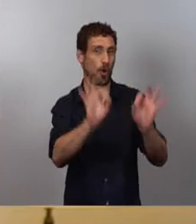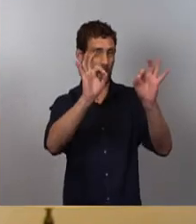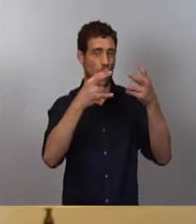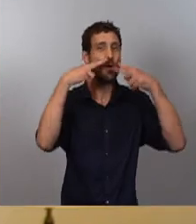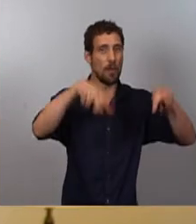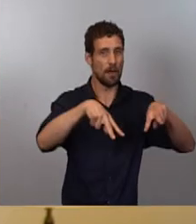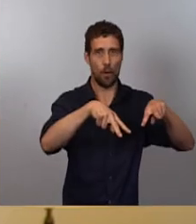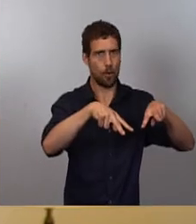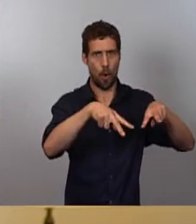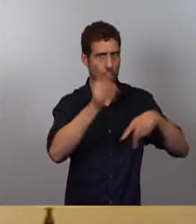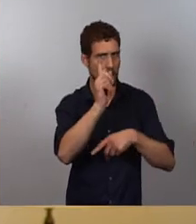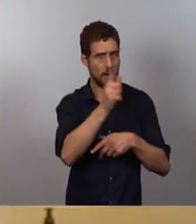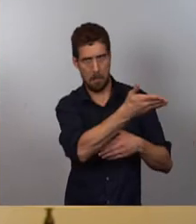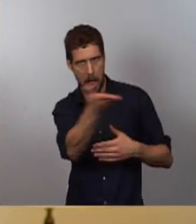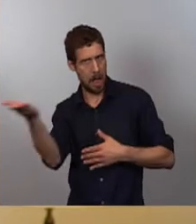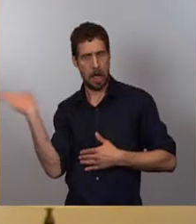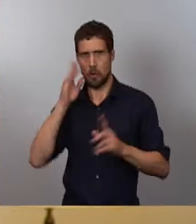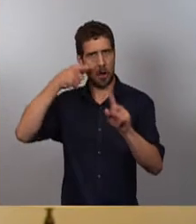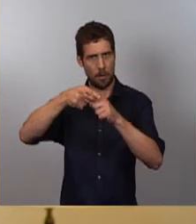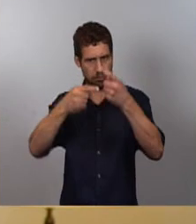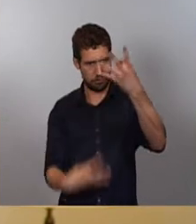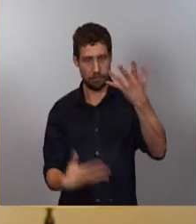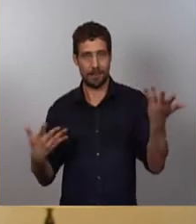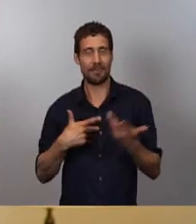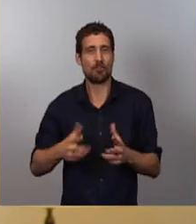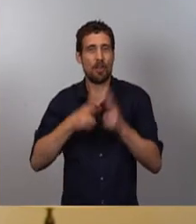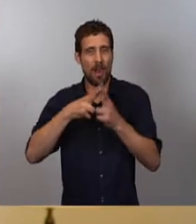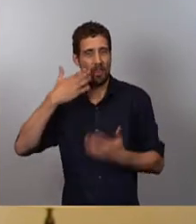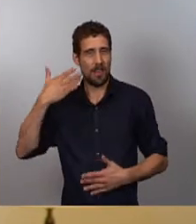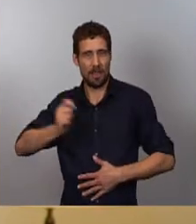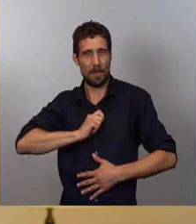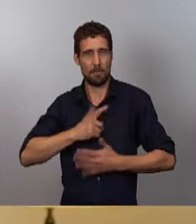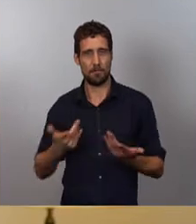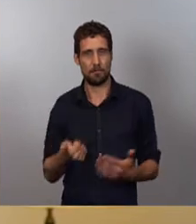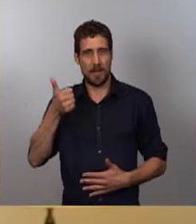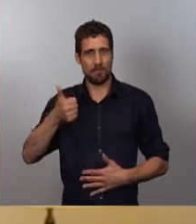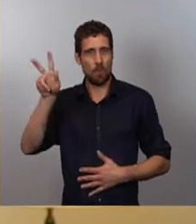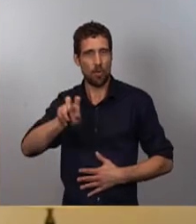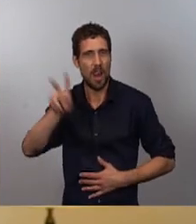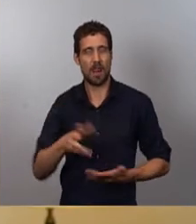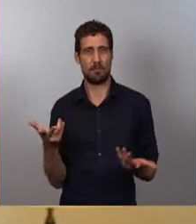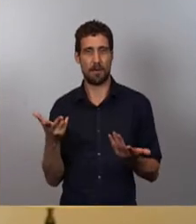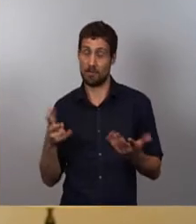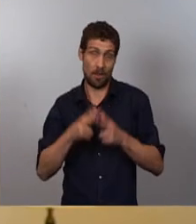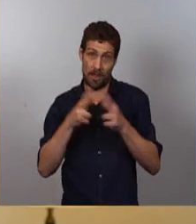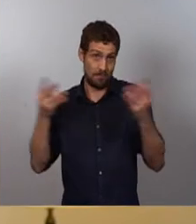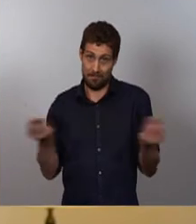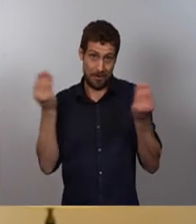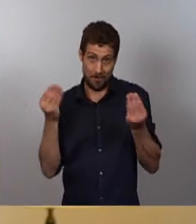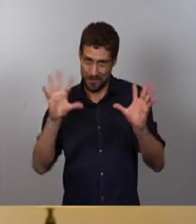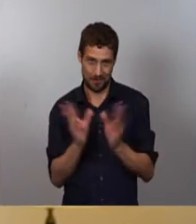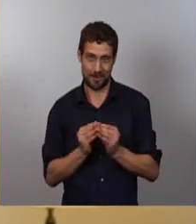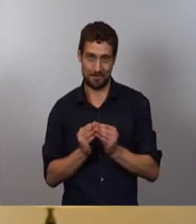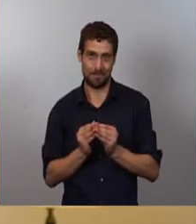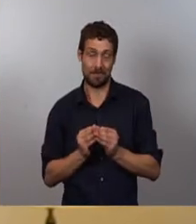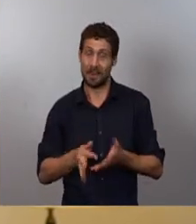sino que nos convierten en una sociedad más digna, más útil, en una sociedad en definitiva mejor. Pero